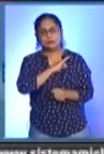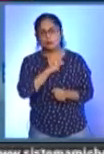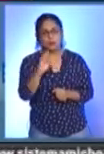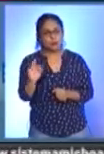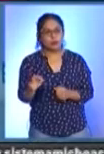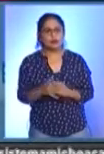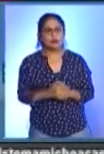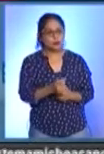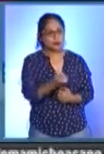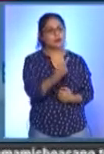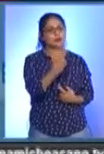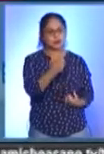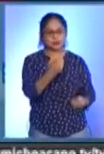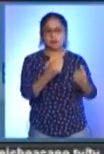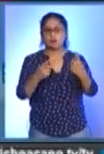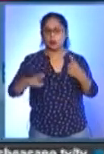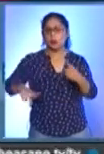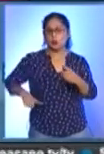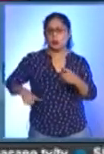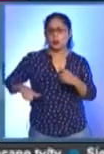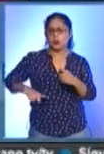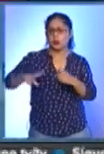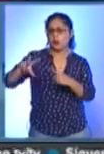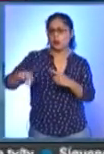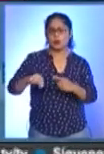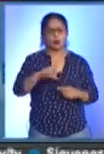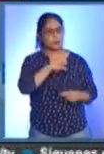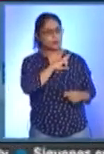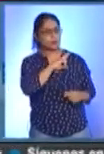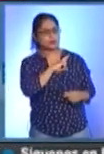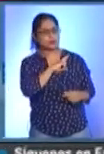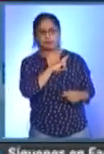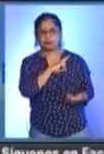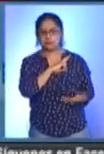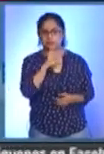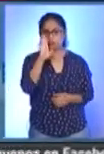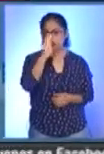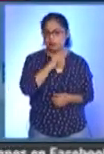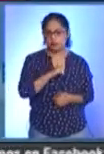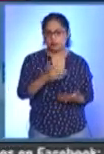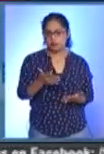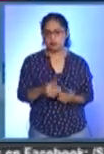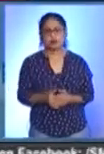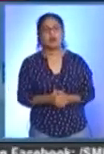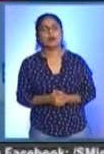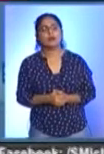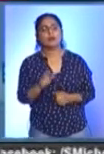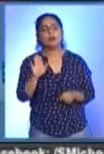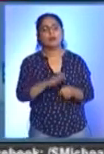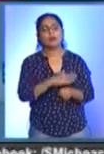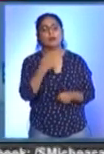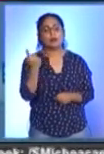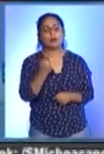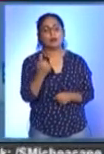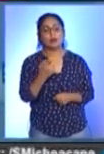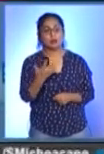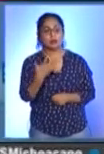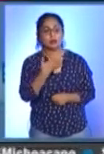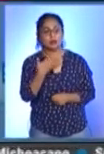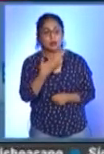con el sector privado, porque en caso de que se dé alguna